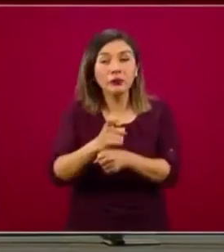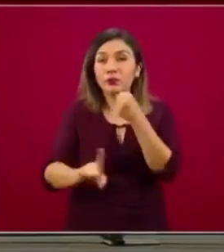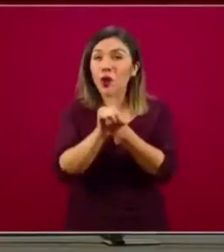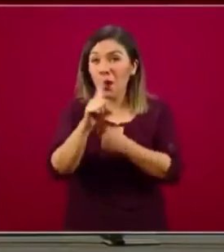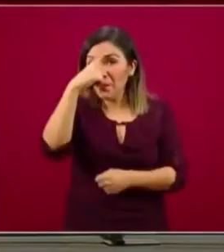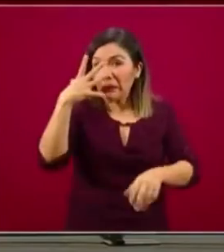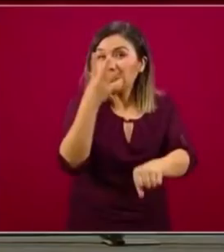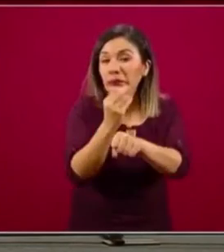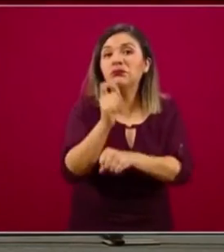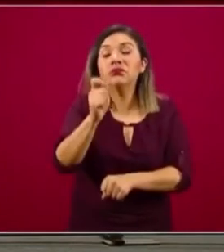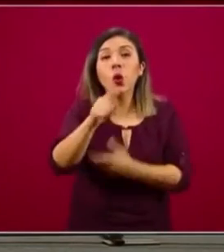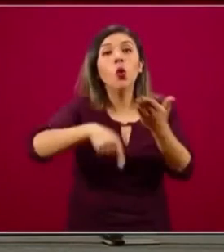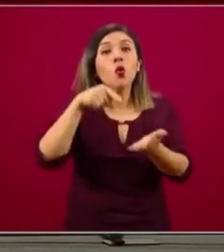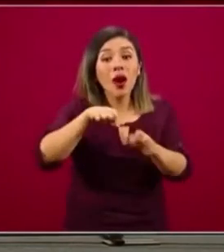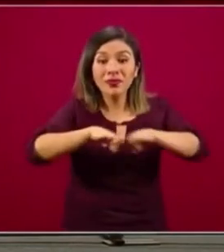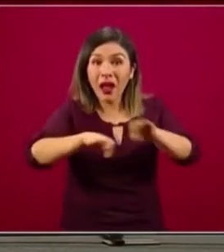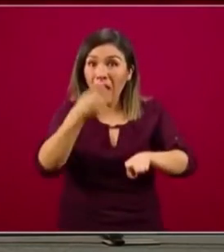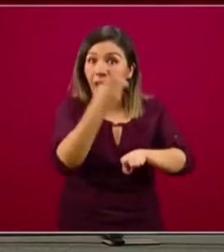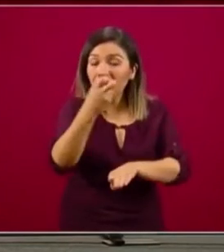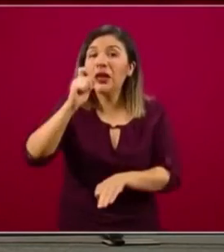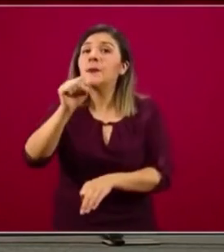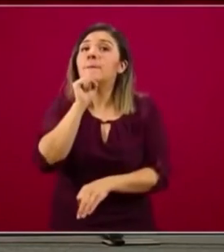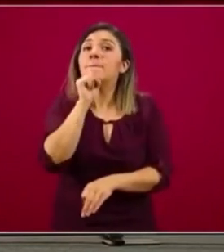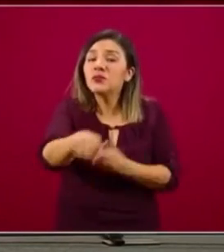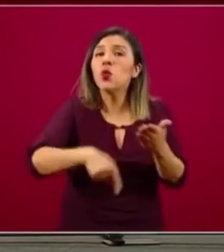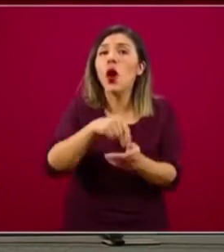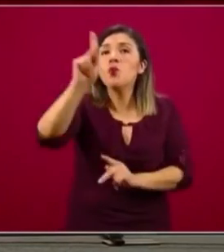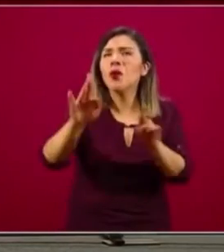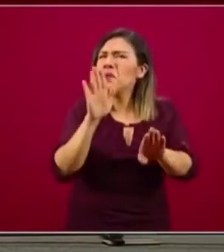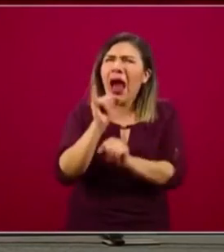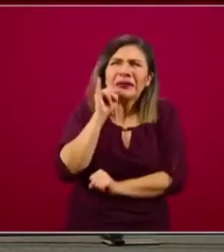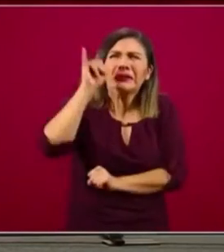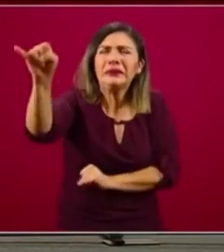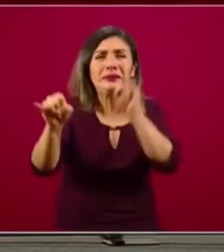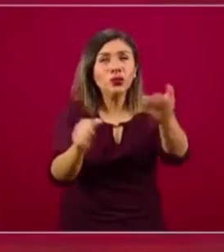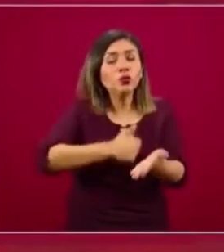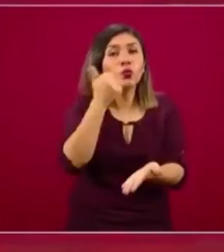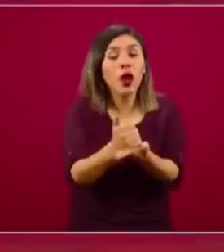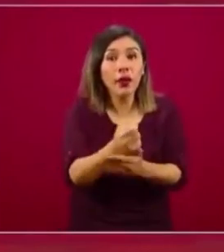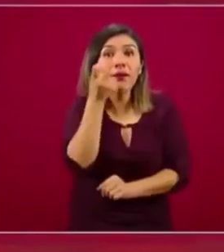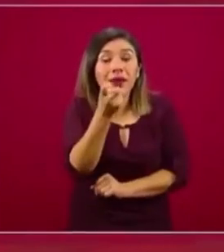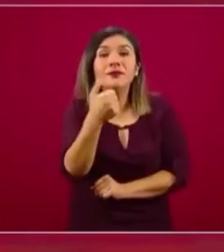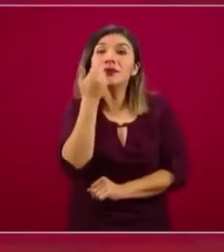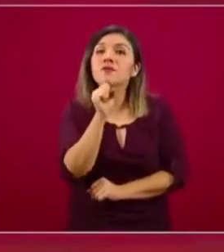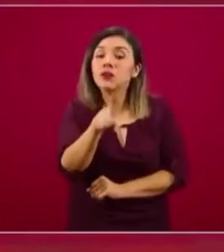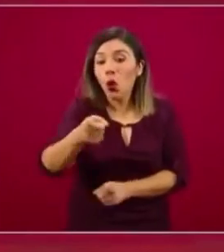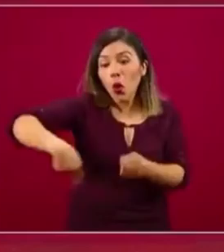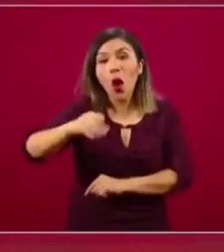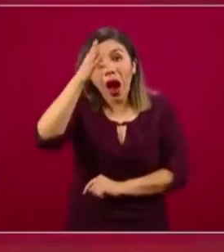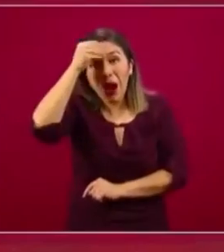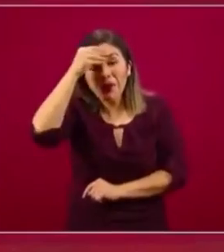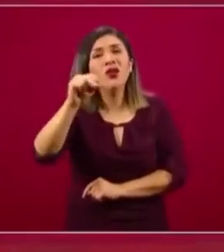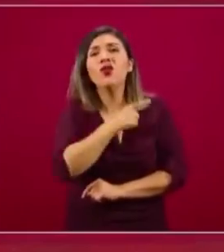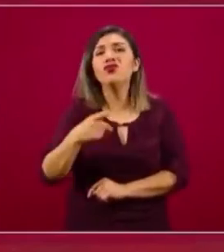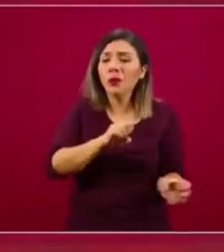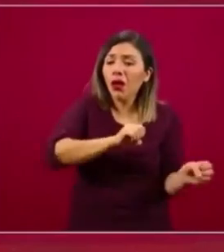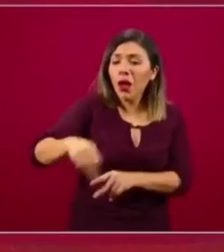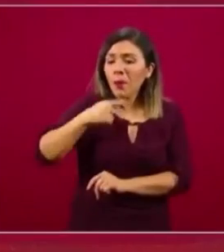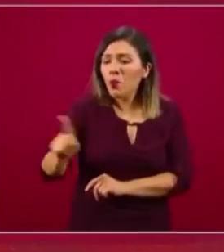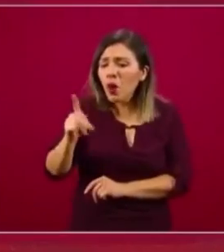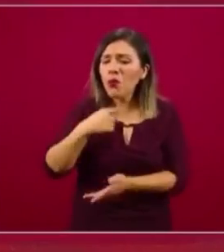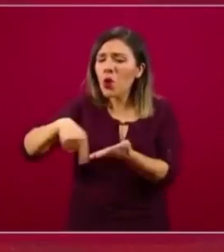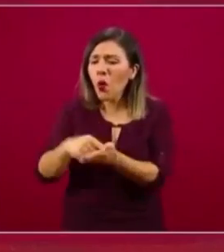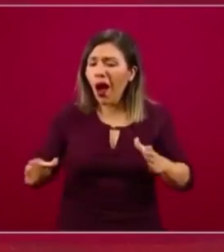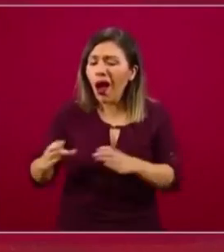en las ciudades, porque de lo que se trata también es que los aprendices no tengan que dejar sus comunidades, que no tengan que dejar sus lugares de